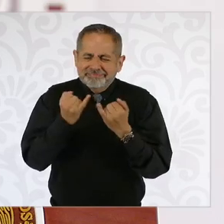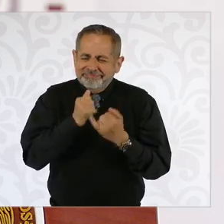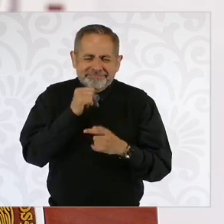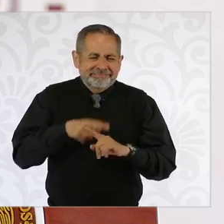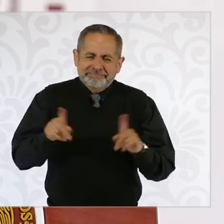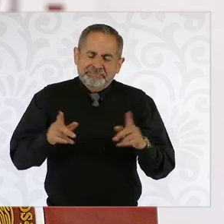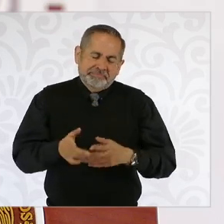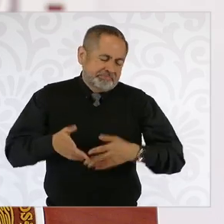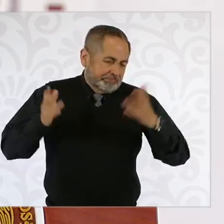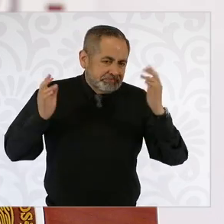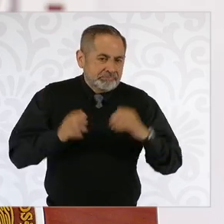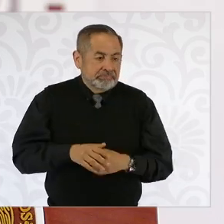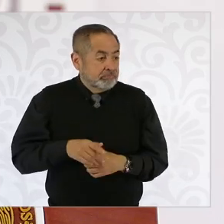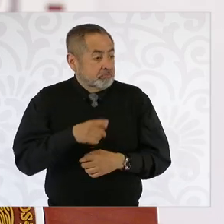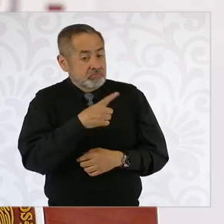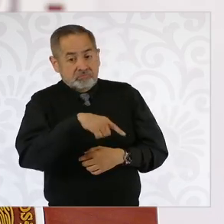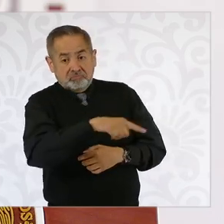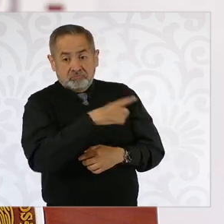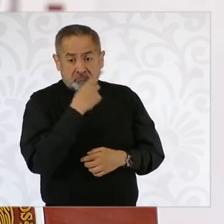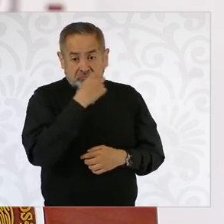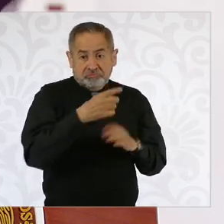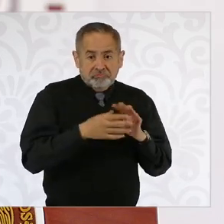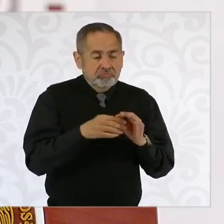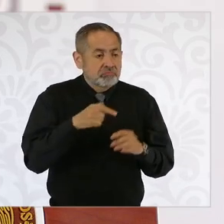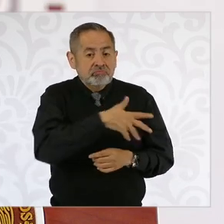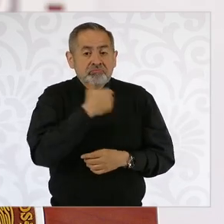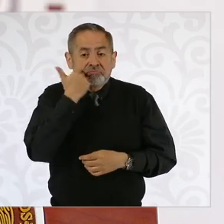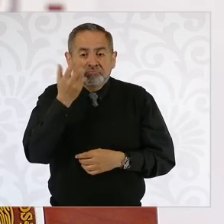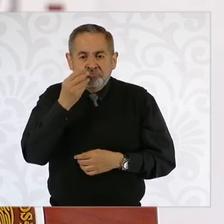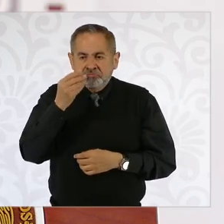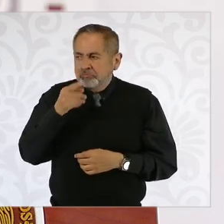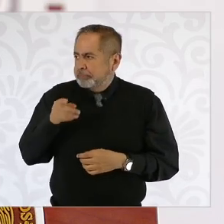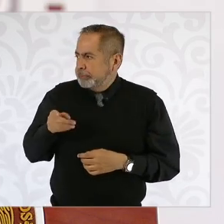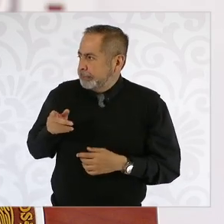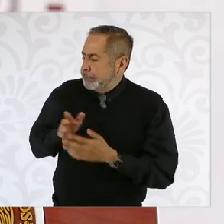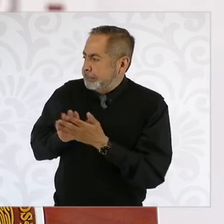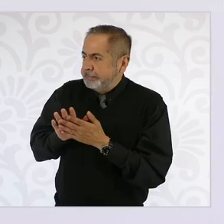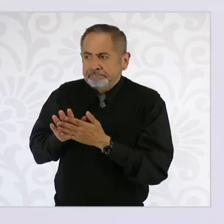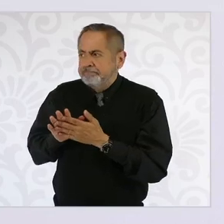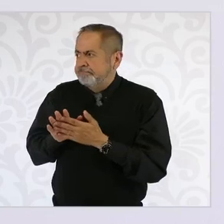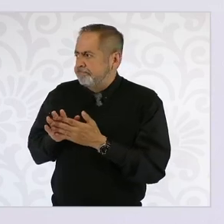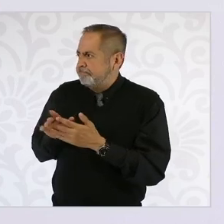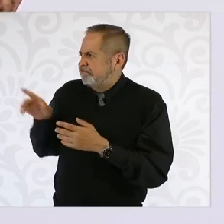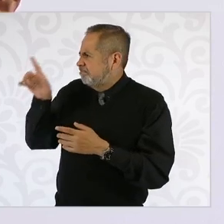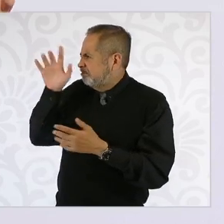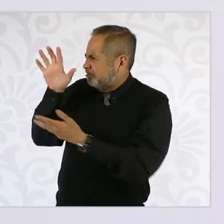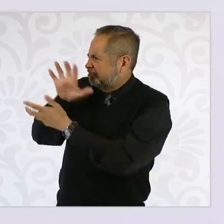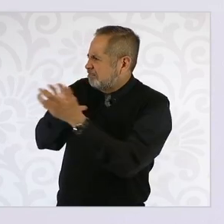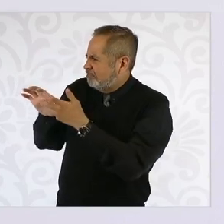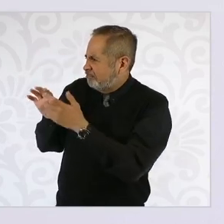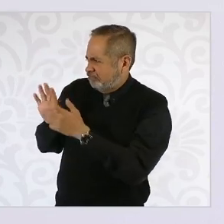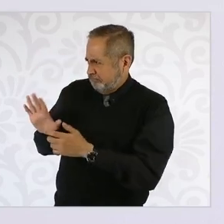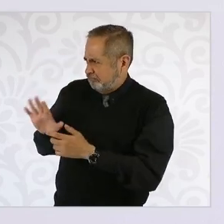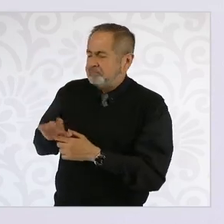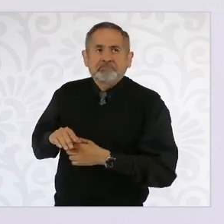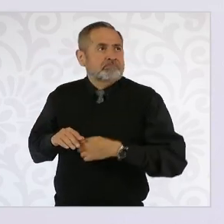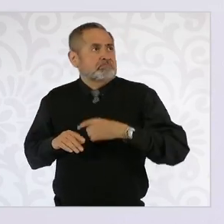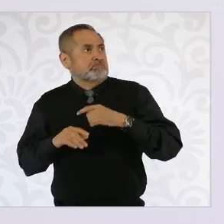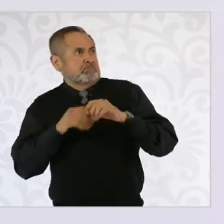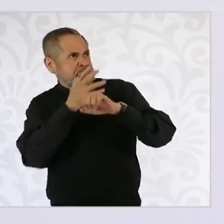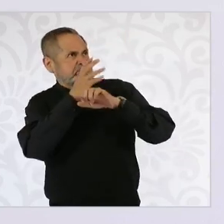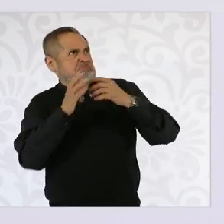De hecho, ellos lo dicen porque lo que buscan es intervención. O sea, de ese tamaño es su